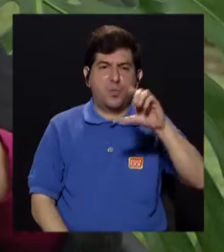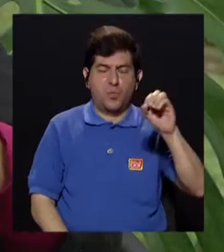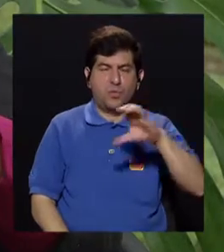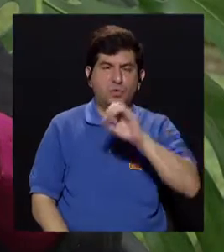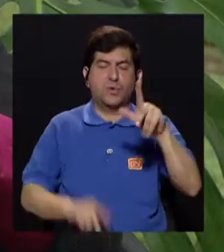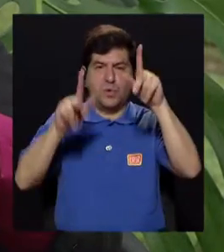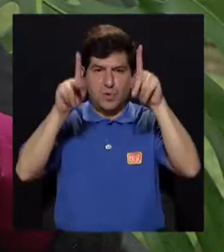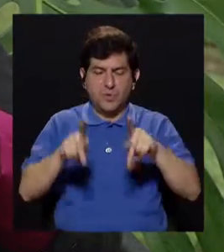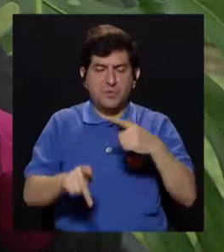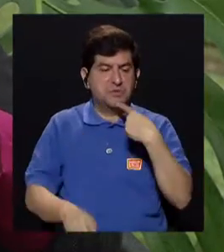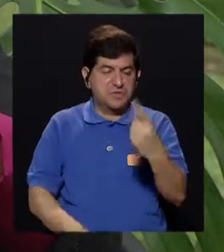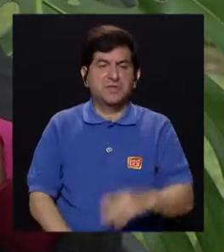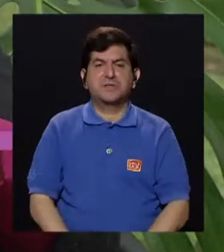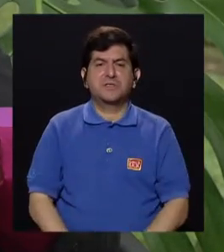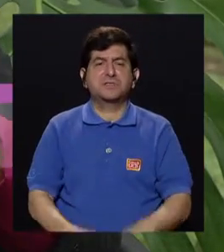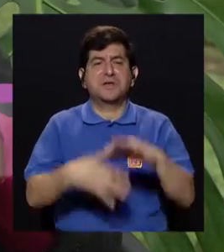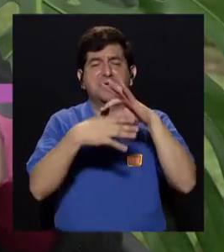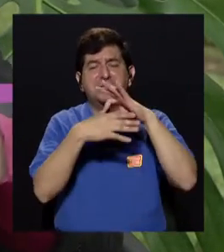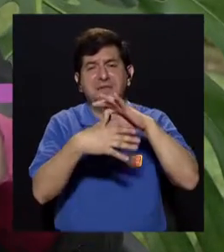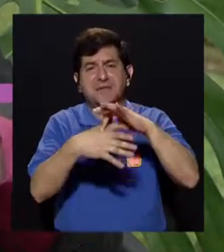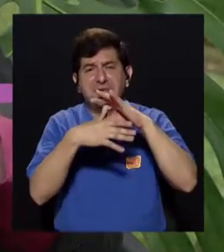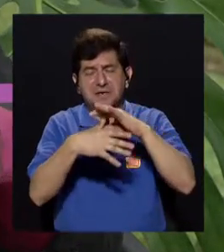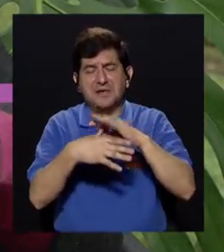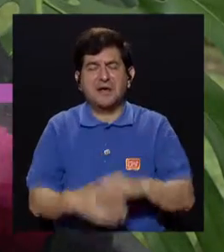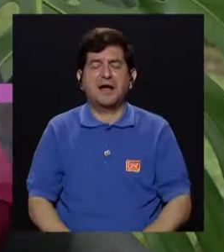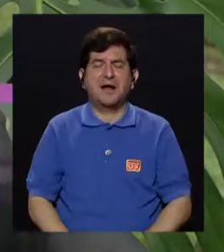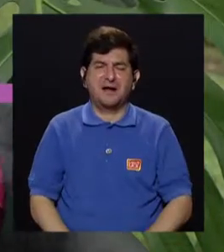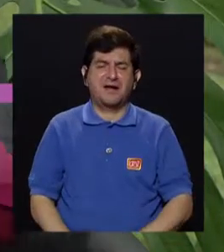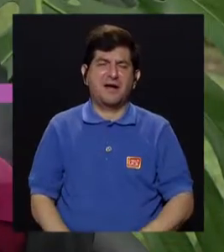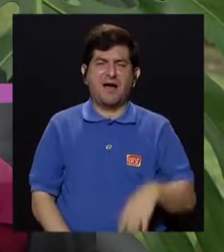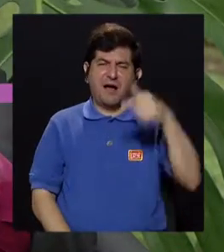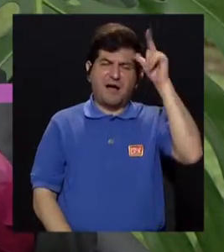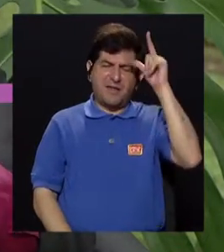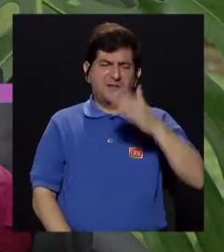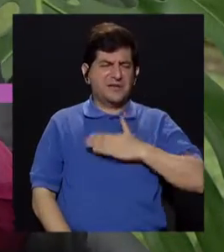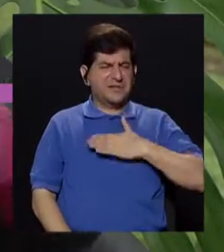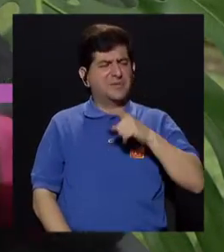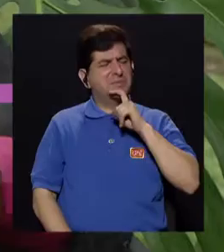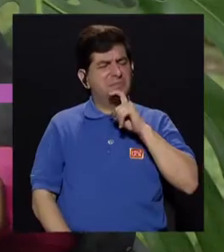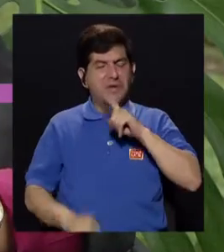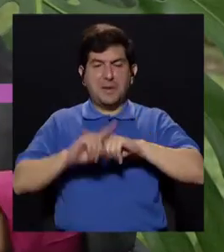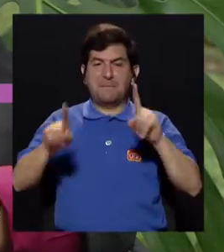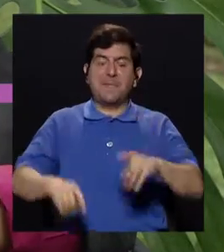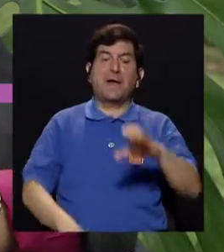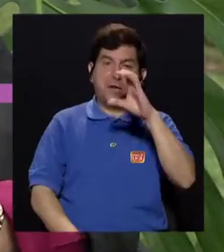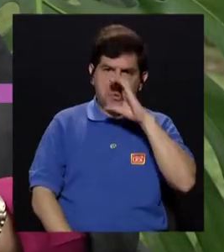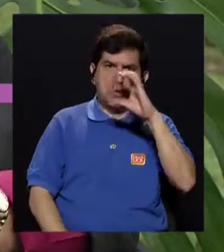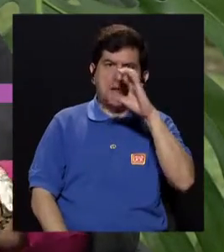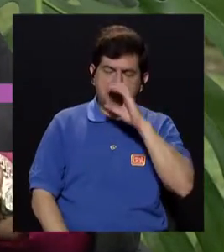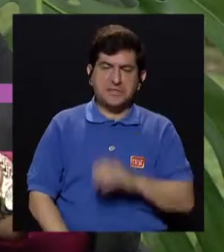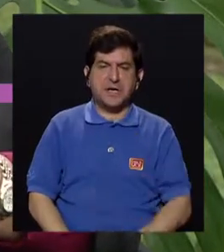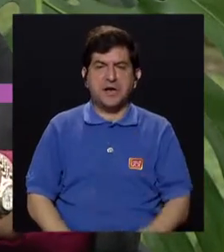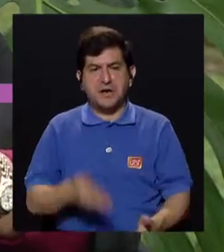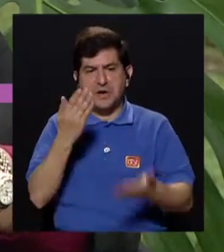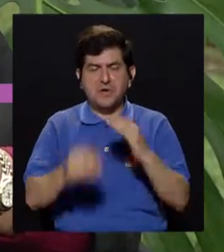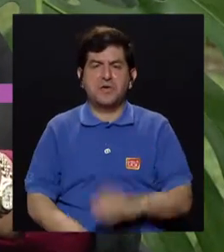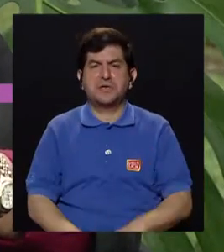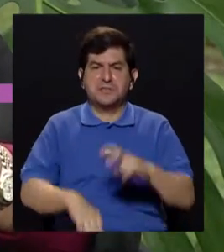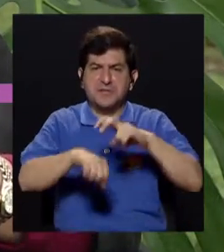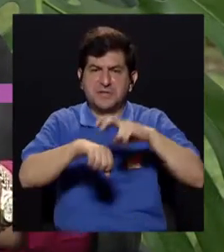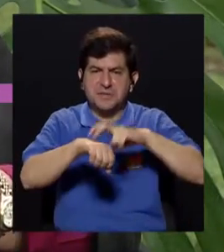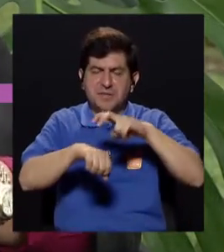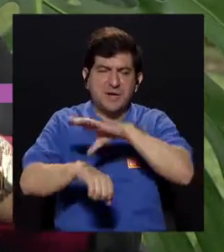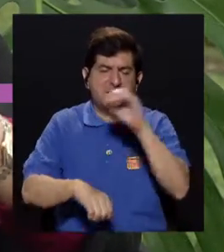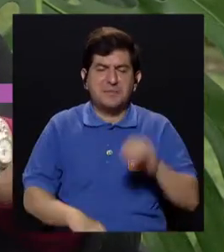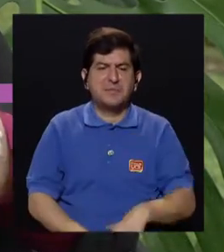incluso algunas personas que dicen es que la carne de res me cae muy pesada, pero la de cerdo, unas papitas con unos